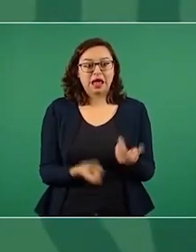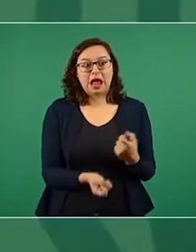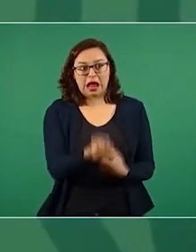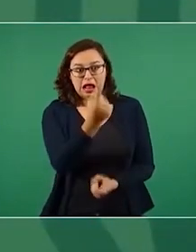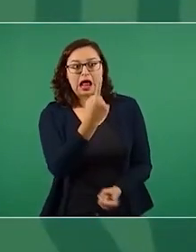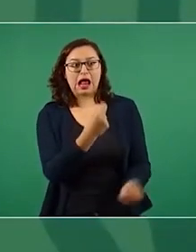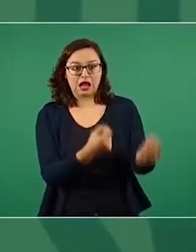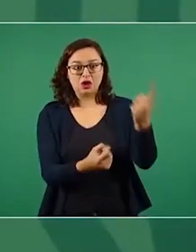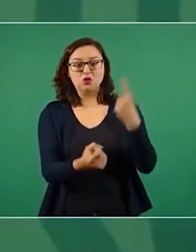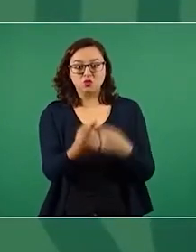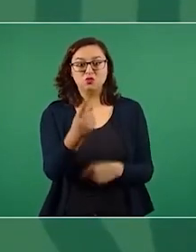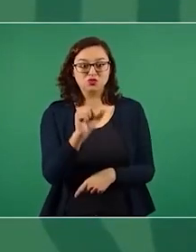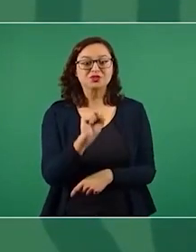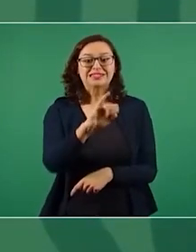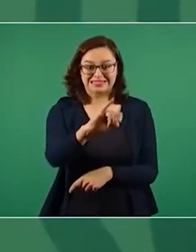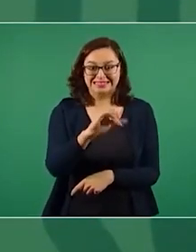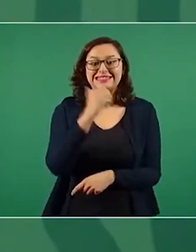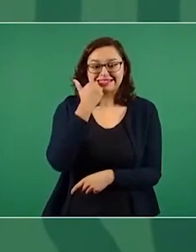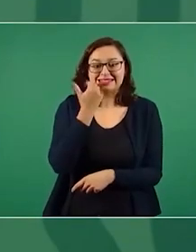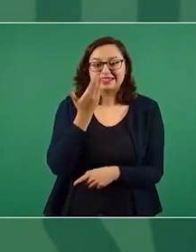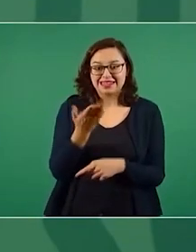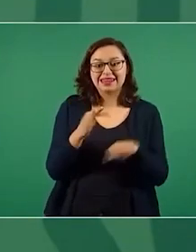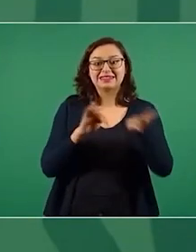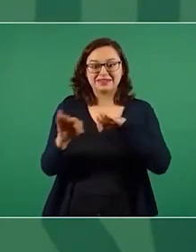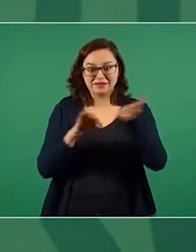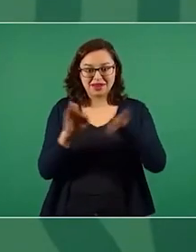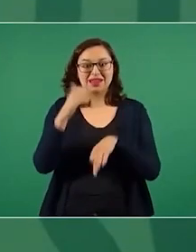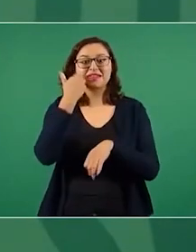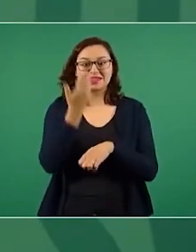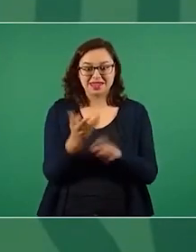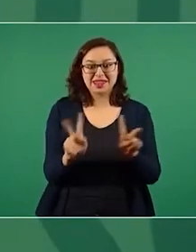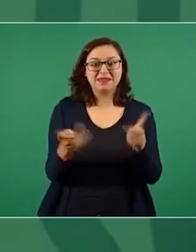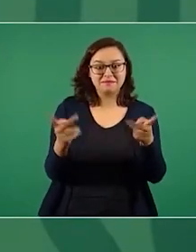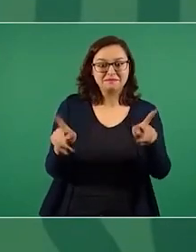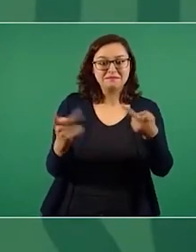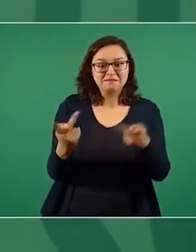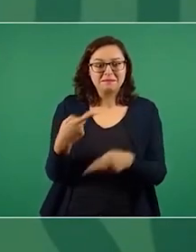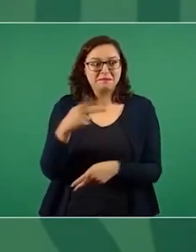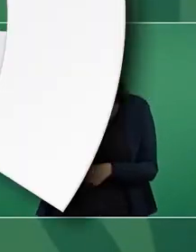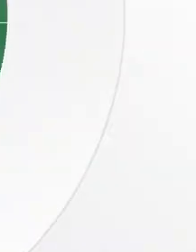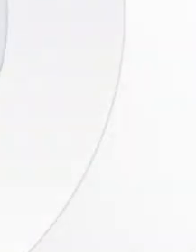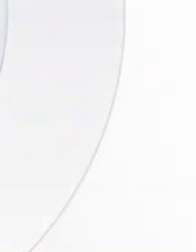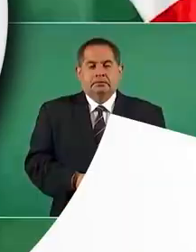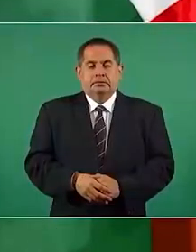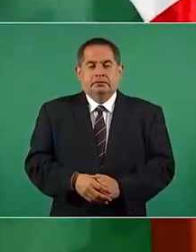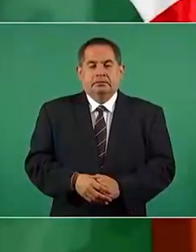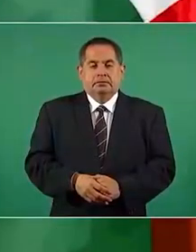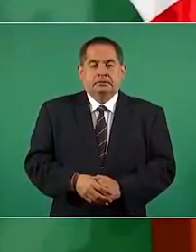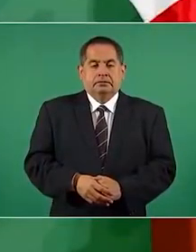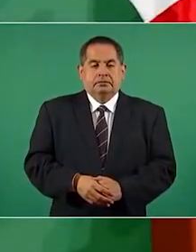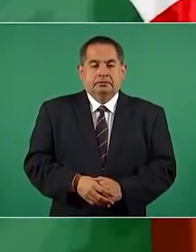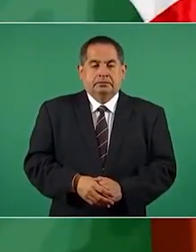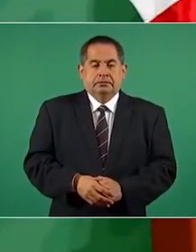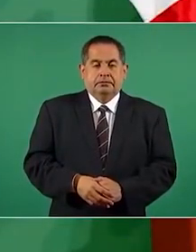porque les podían vandalizar sus unidades. en total